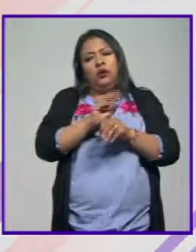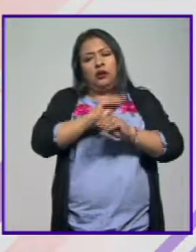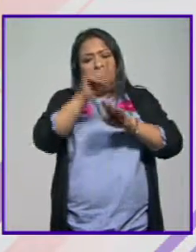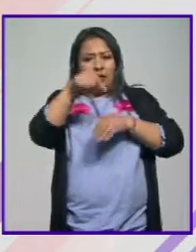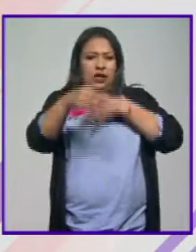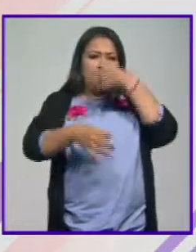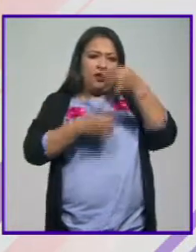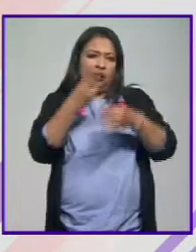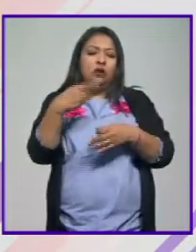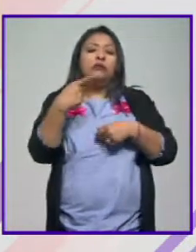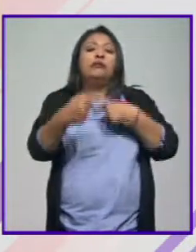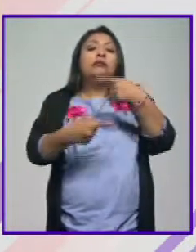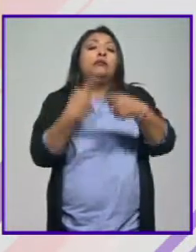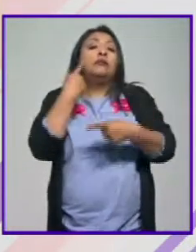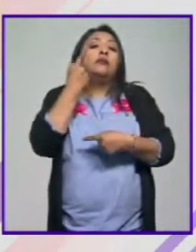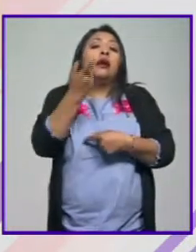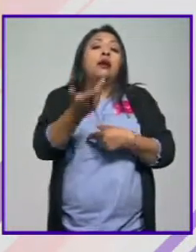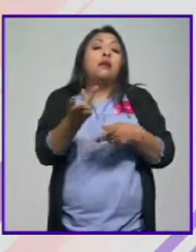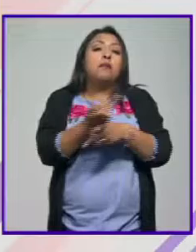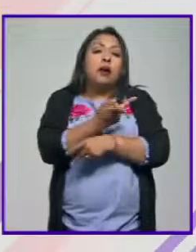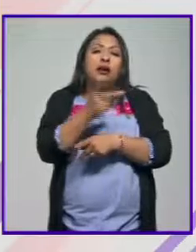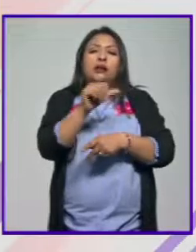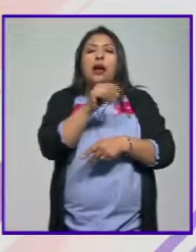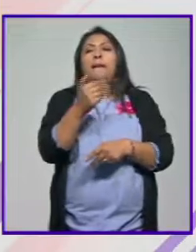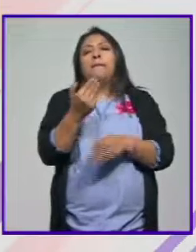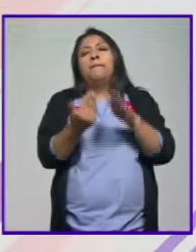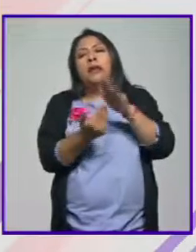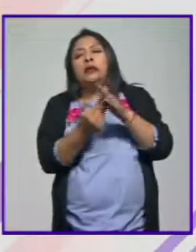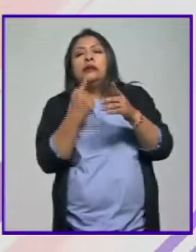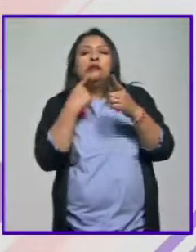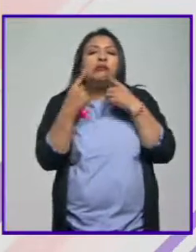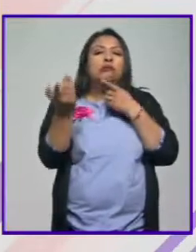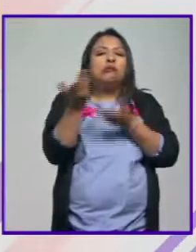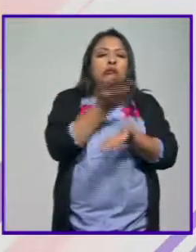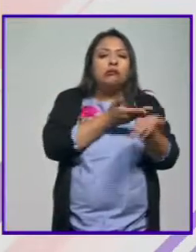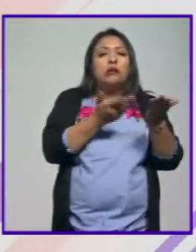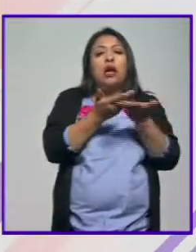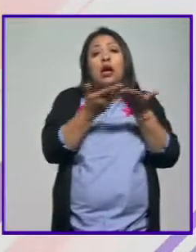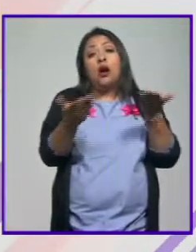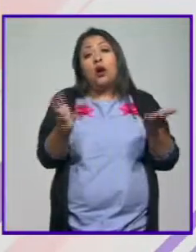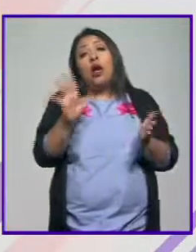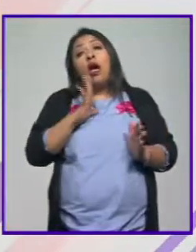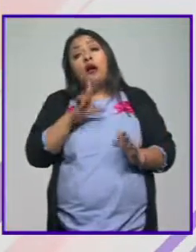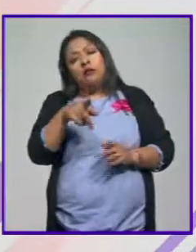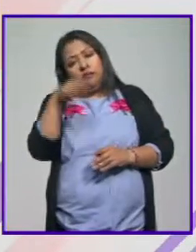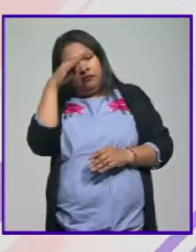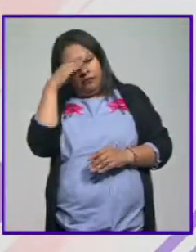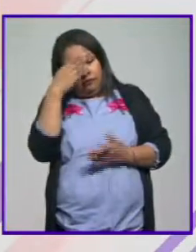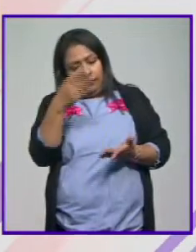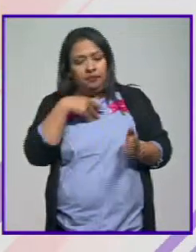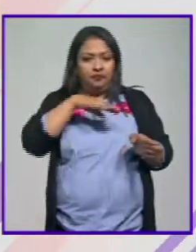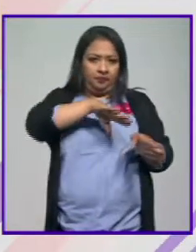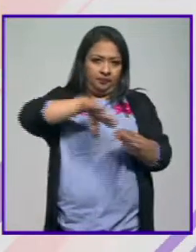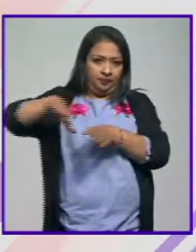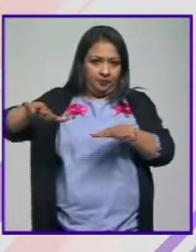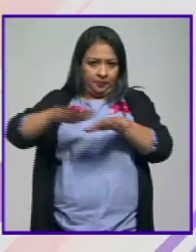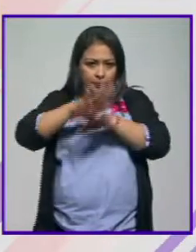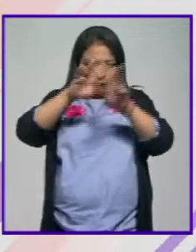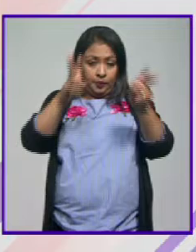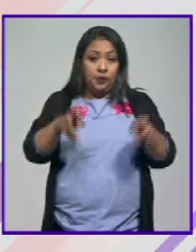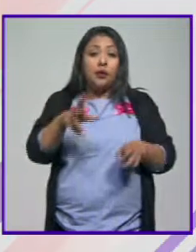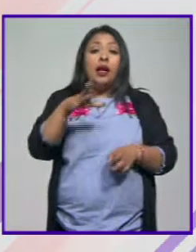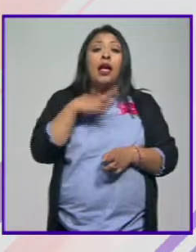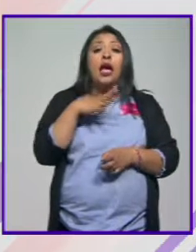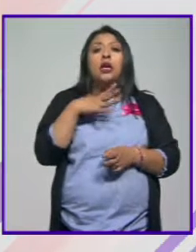22, le seguiremos dando continuidad a estas mesas de análisis y de diálogo, y por lo pronto queda ahí la reflexión. Y nos vamos otros temas, porque